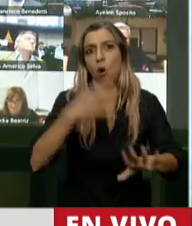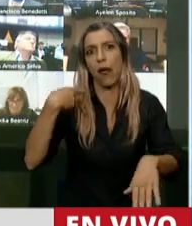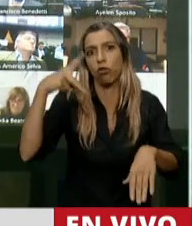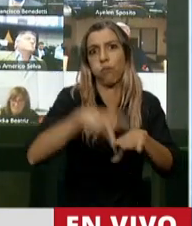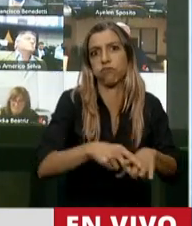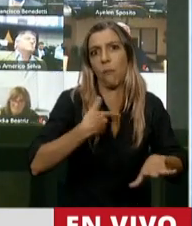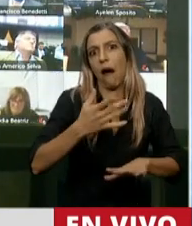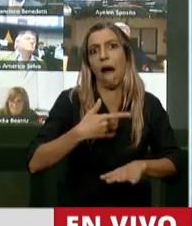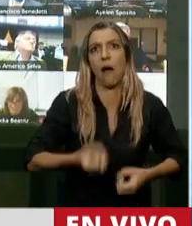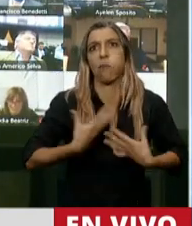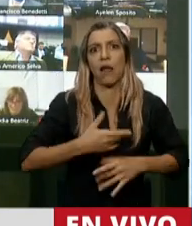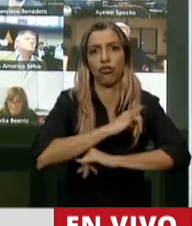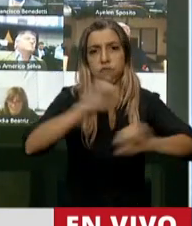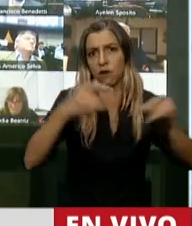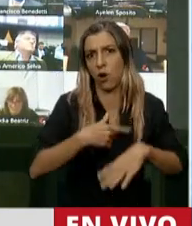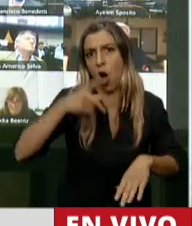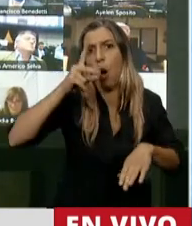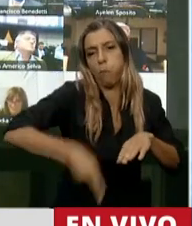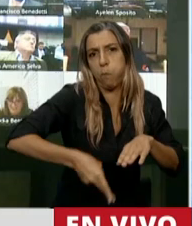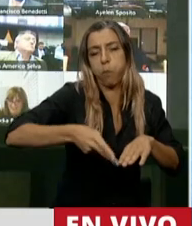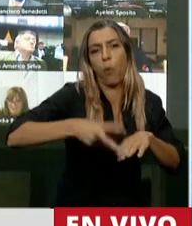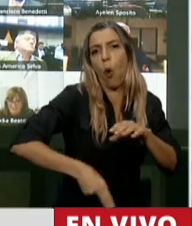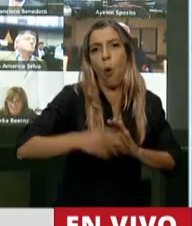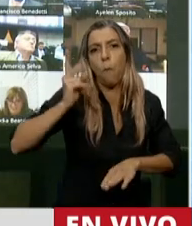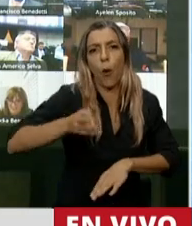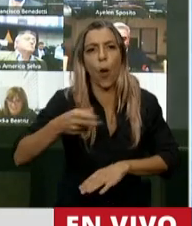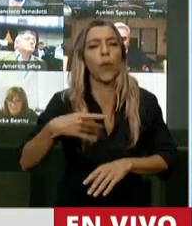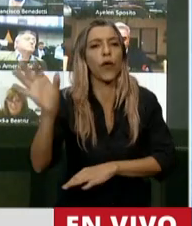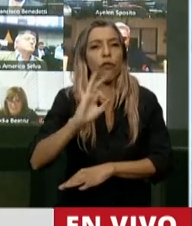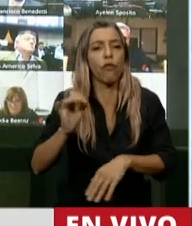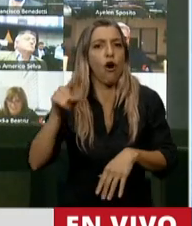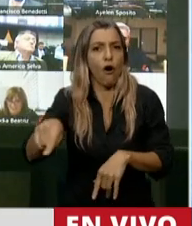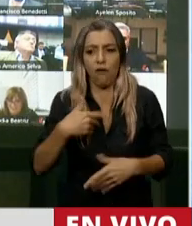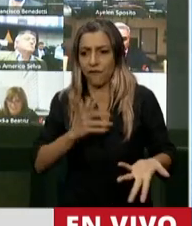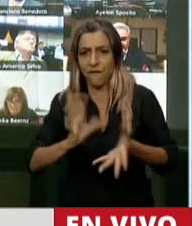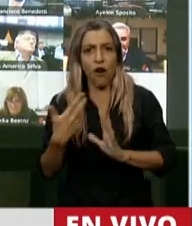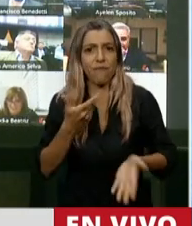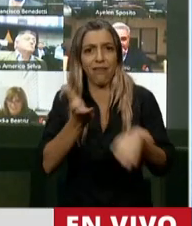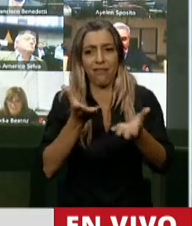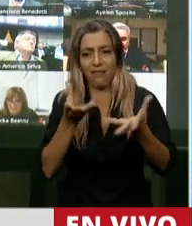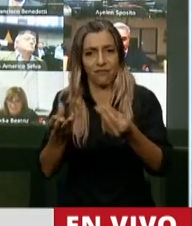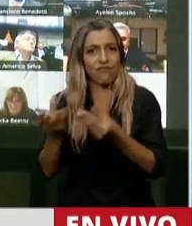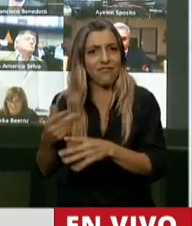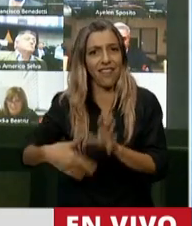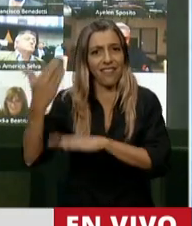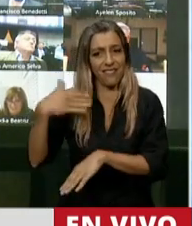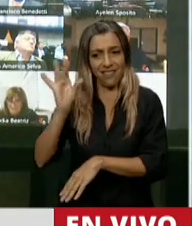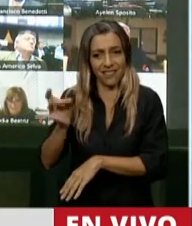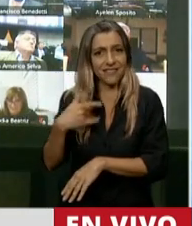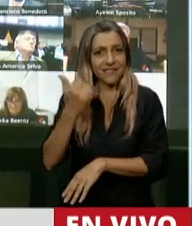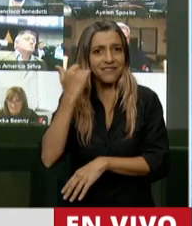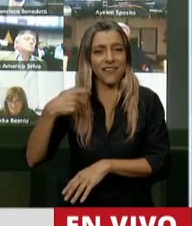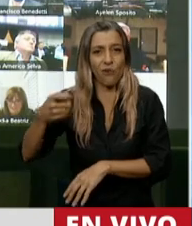soberanía energética o alimentaria, o lo que es esta solidaridad que se utilizó en diciembre para suspenderle la